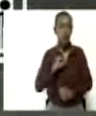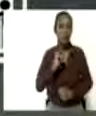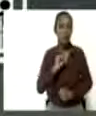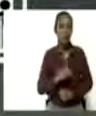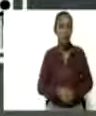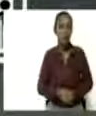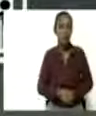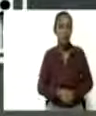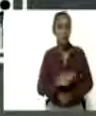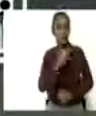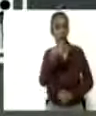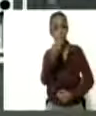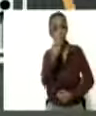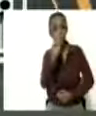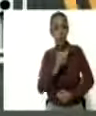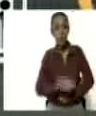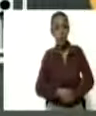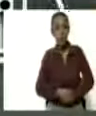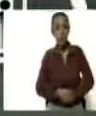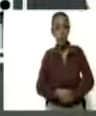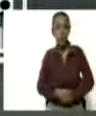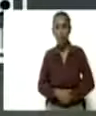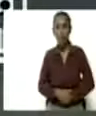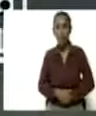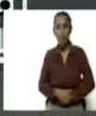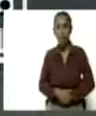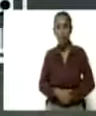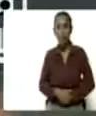Correcto, 38.